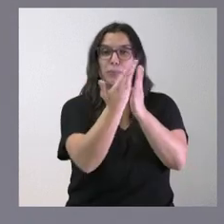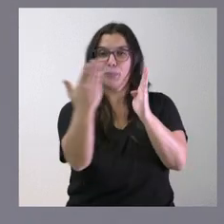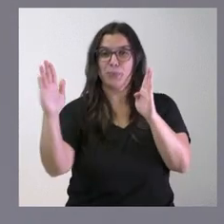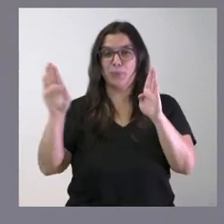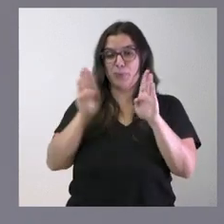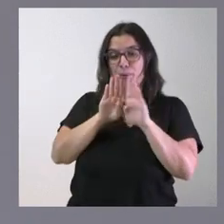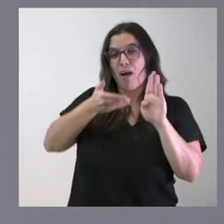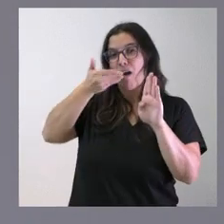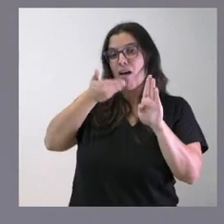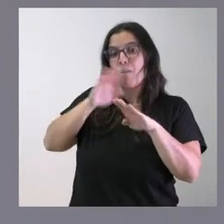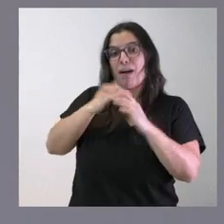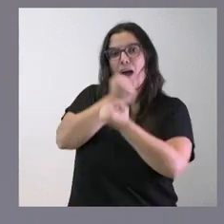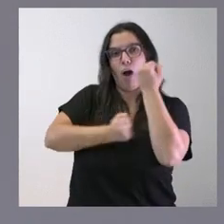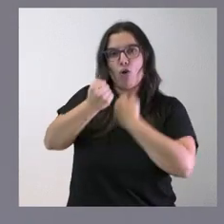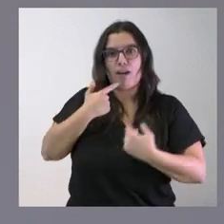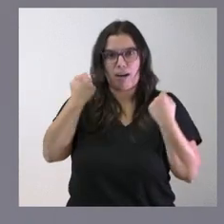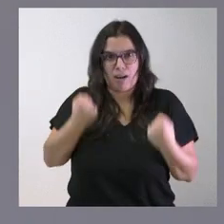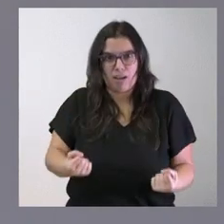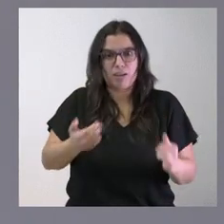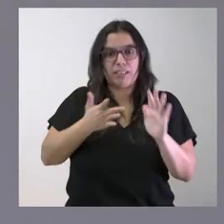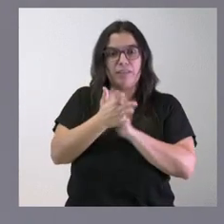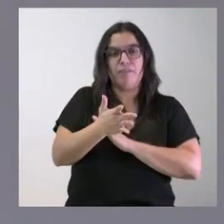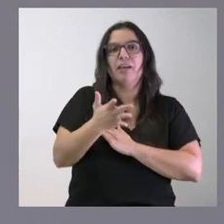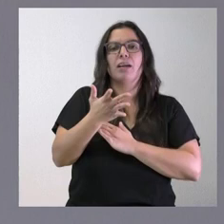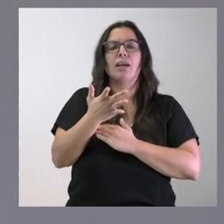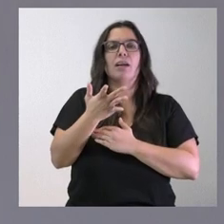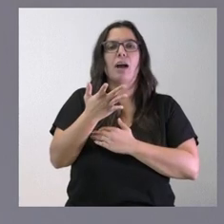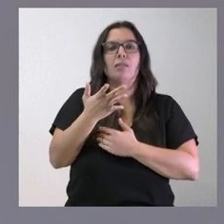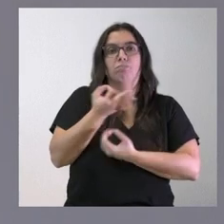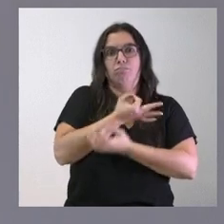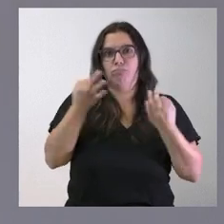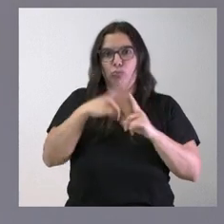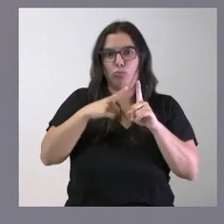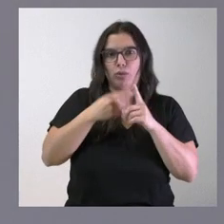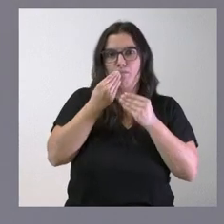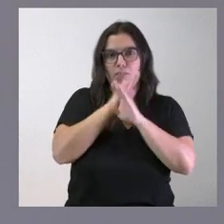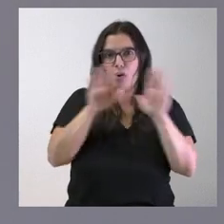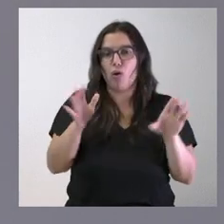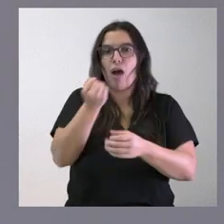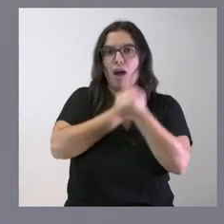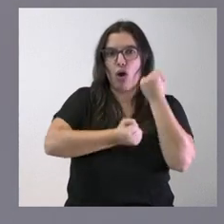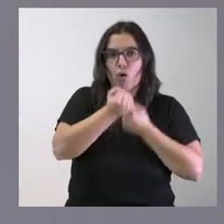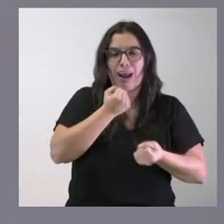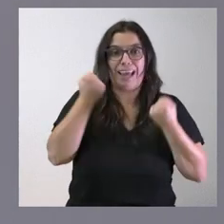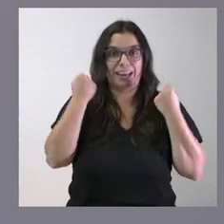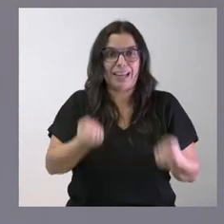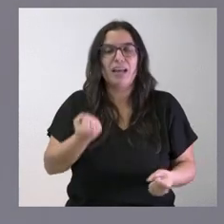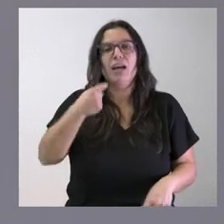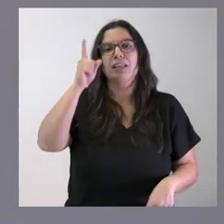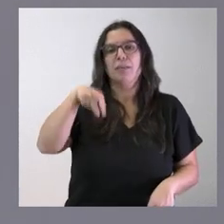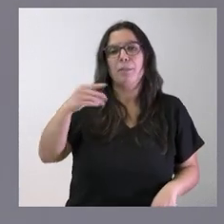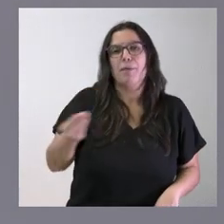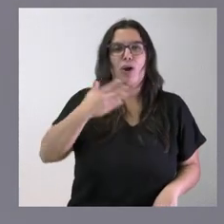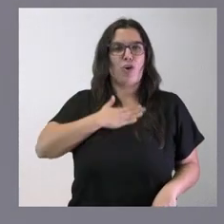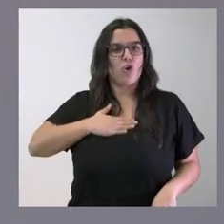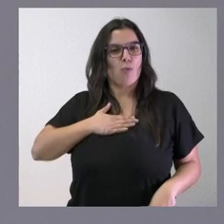mayor ahorro energético, mejorará la eficiencia energética, ahorrará energía y también mejorará el confort